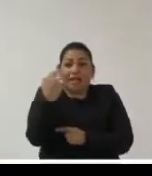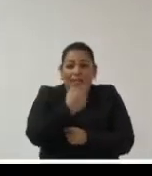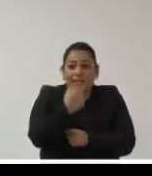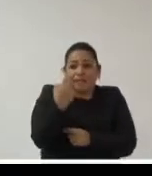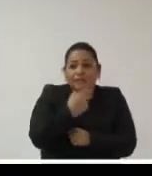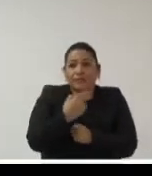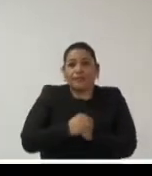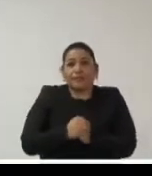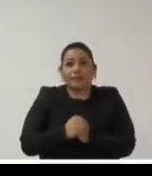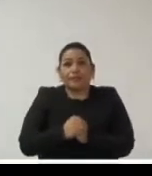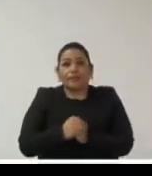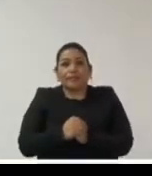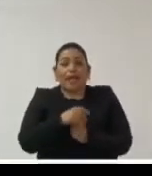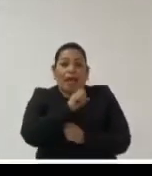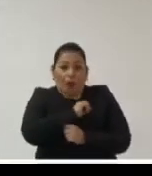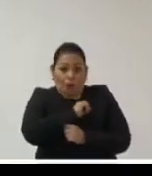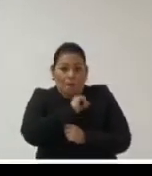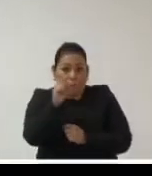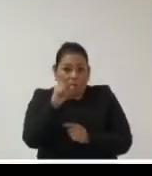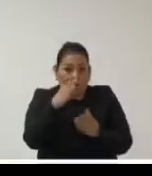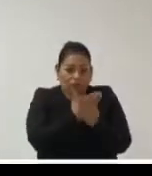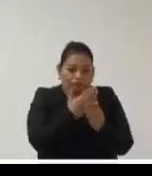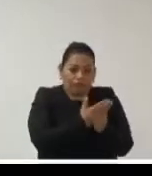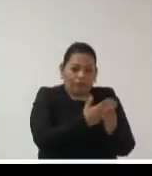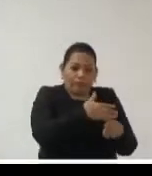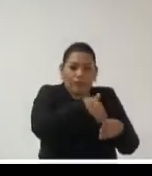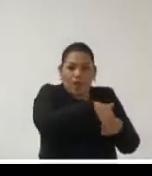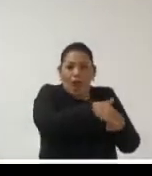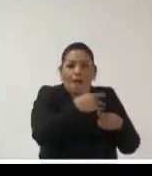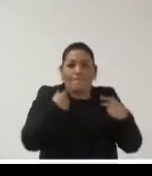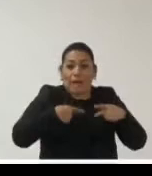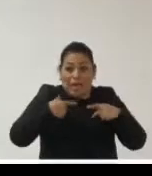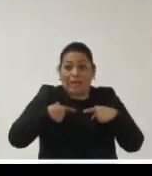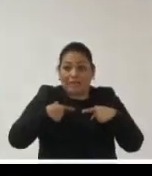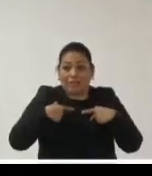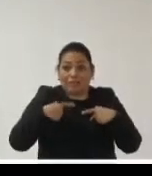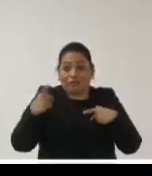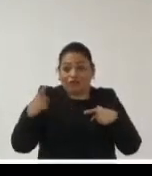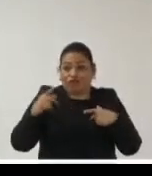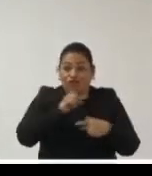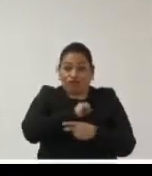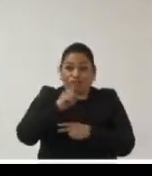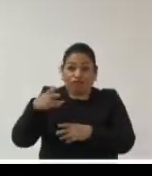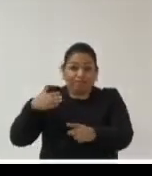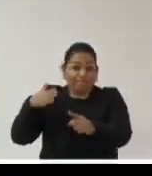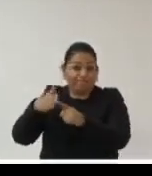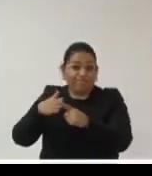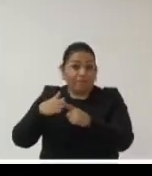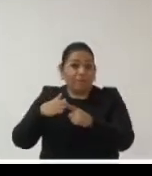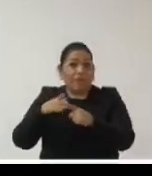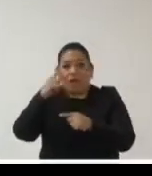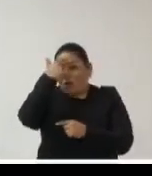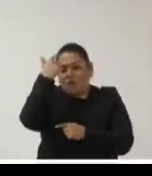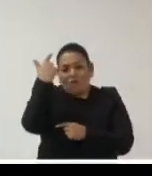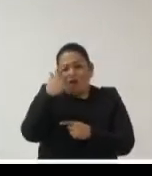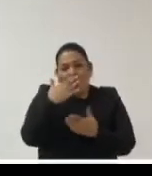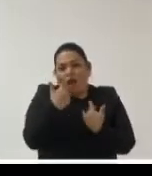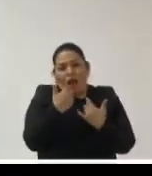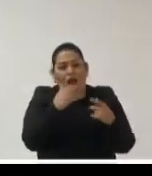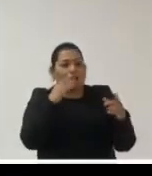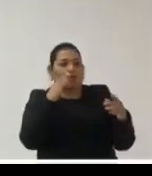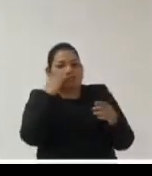especializar la formación archivística no va a ser posible ni fácil por lo menos no en el corto tiempo